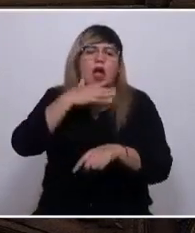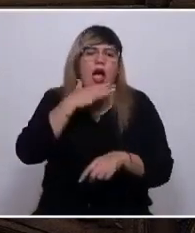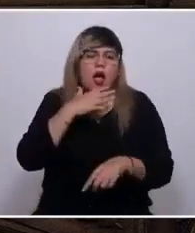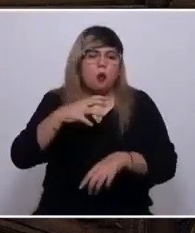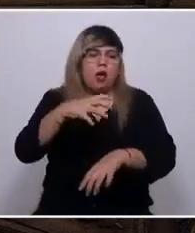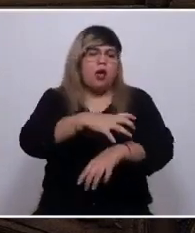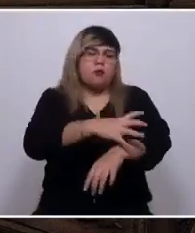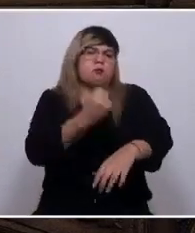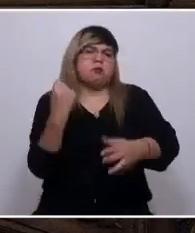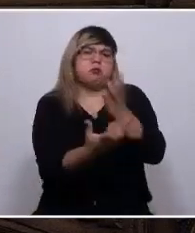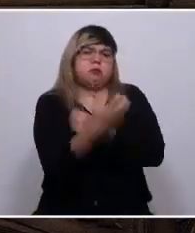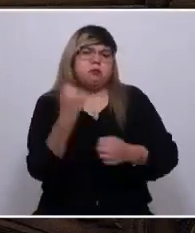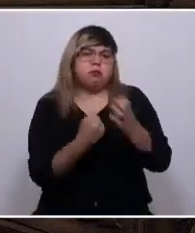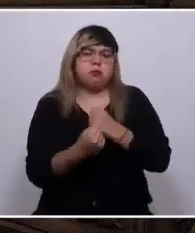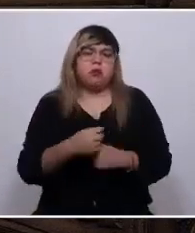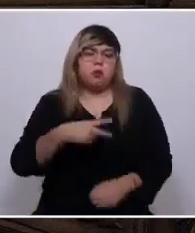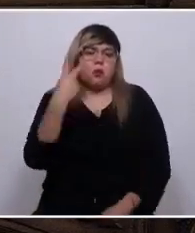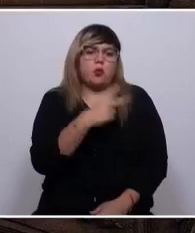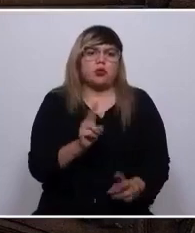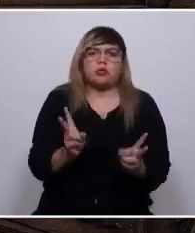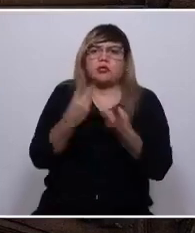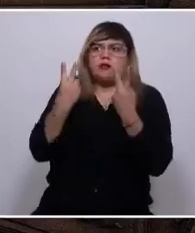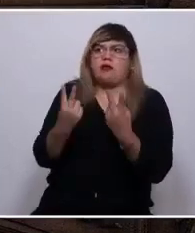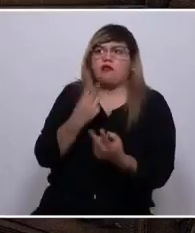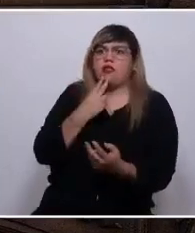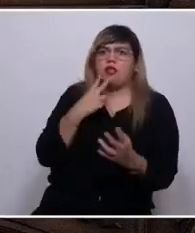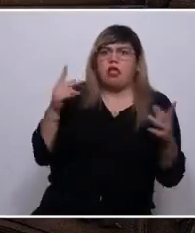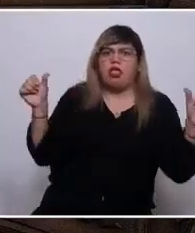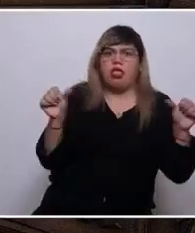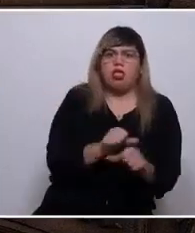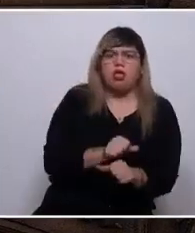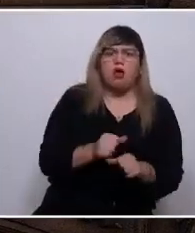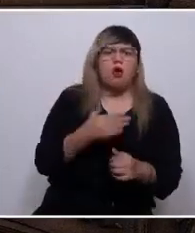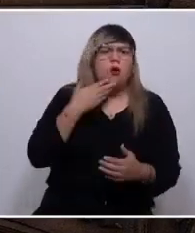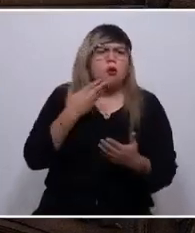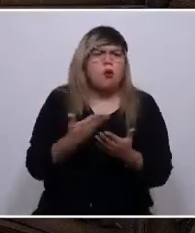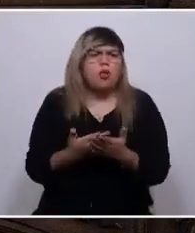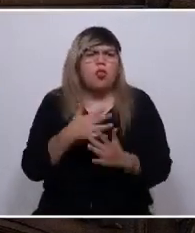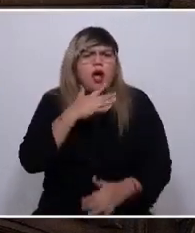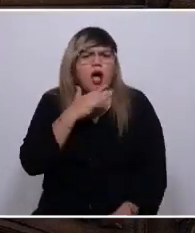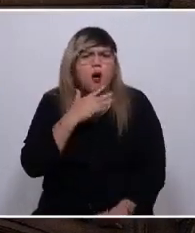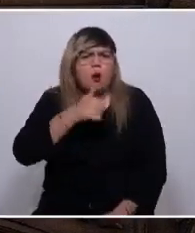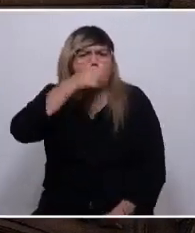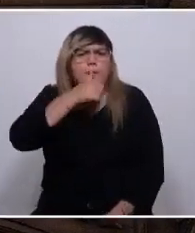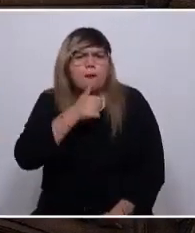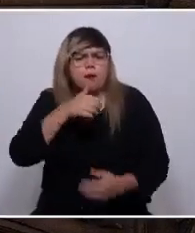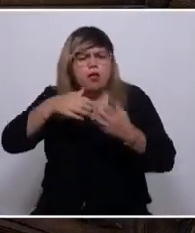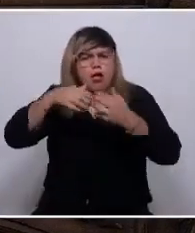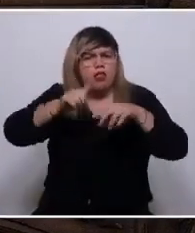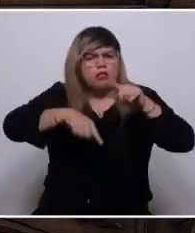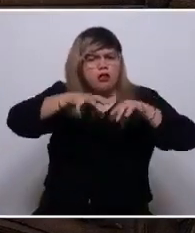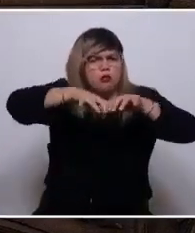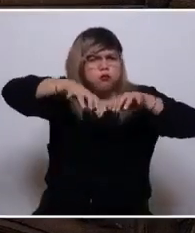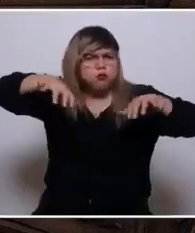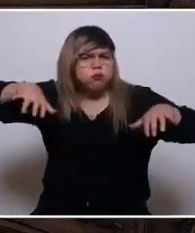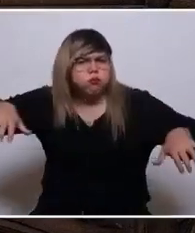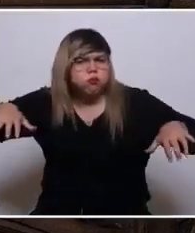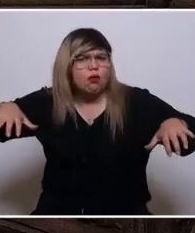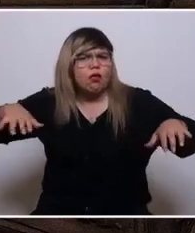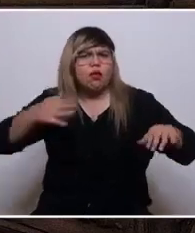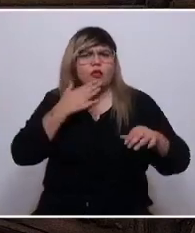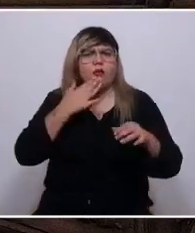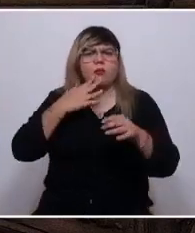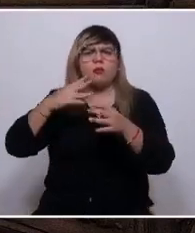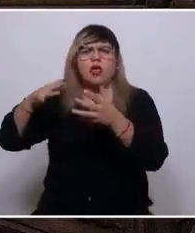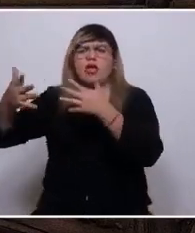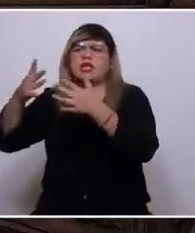que ya ha puesto incluso en jaque nuestra propia sobrevivencia. ¿En qué momento escogimos que la gestión del agua fuera privada y separada de la tierra y nos cundigiera a la destrucción de los